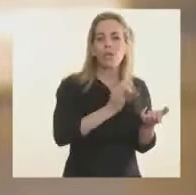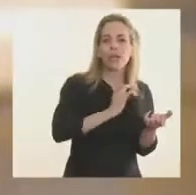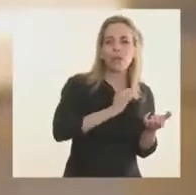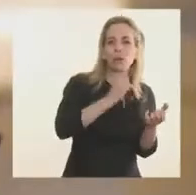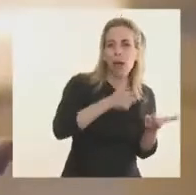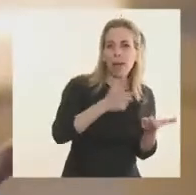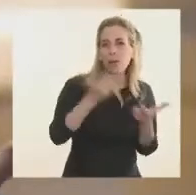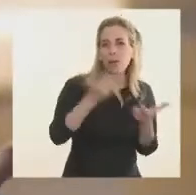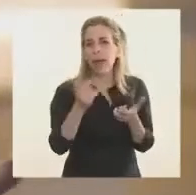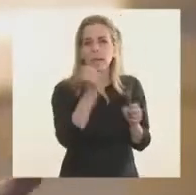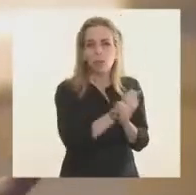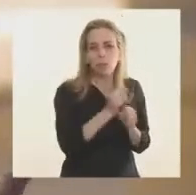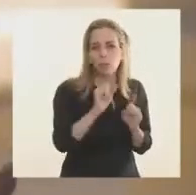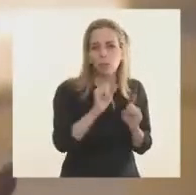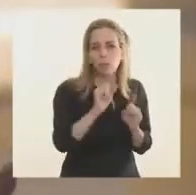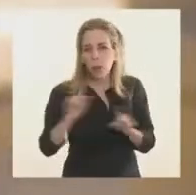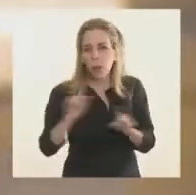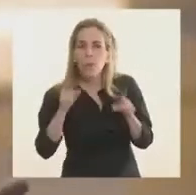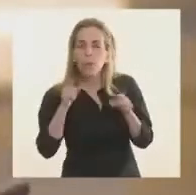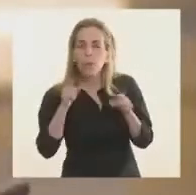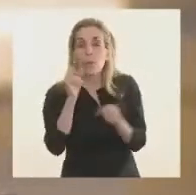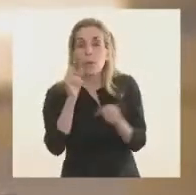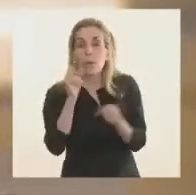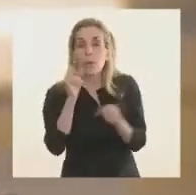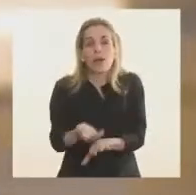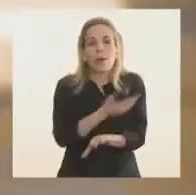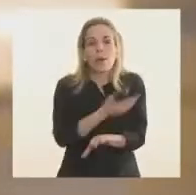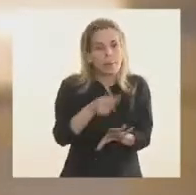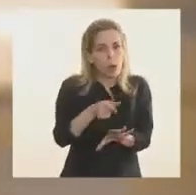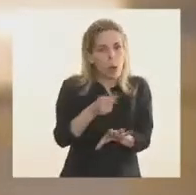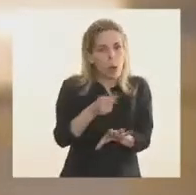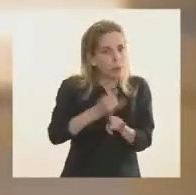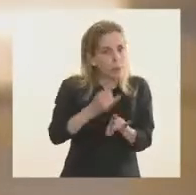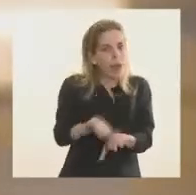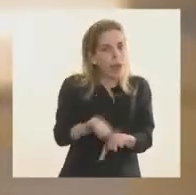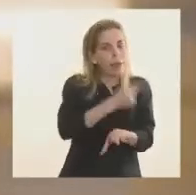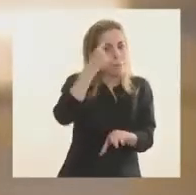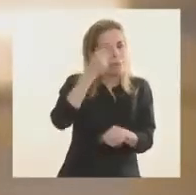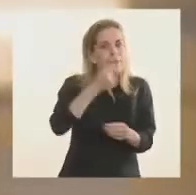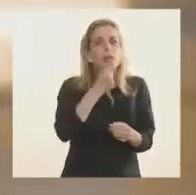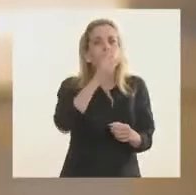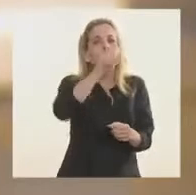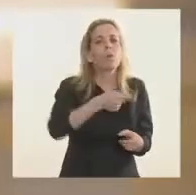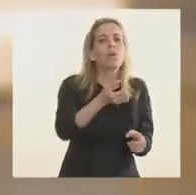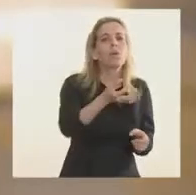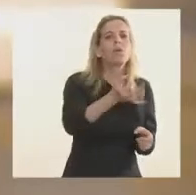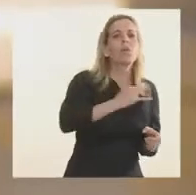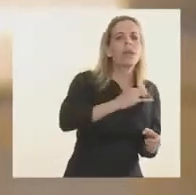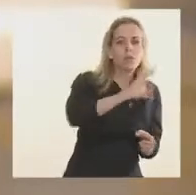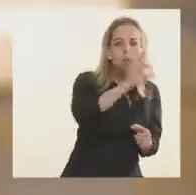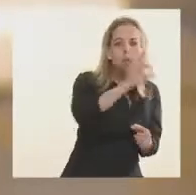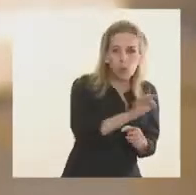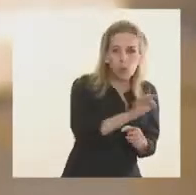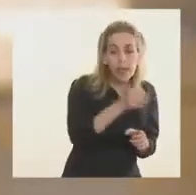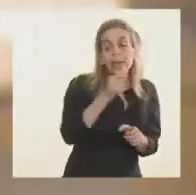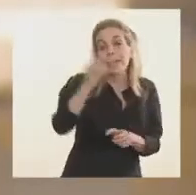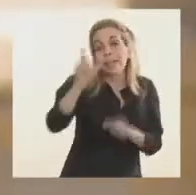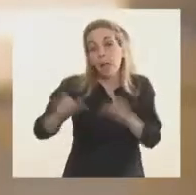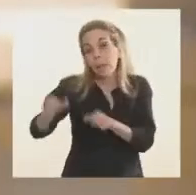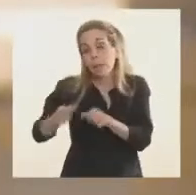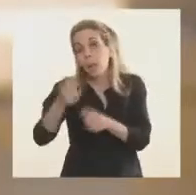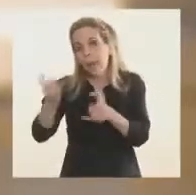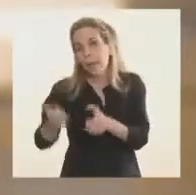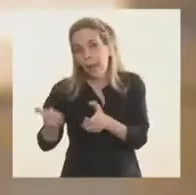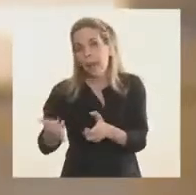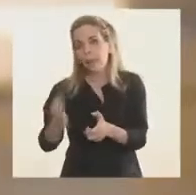tratando de no exponernos al virus, o tratando de que los que se han expuesto o no se han expuesto pero lo tienen, lo sepan y se